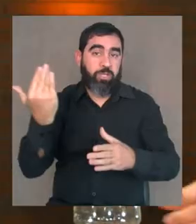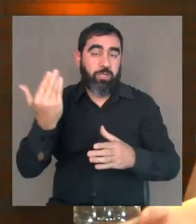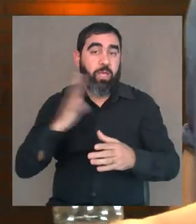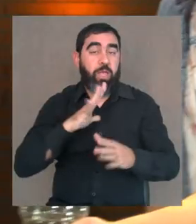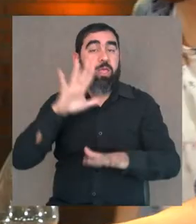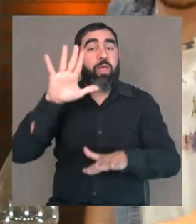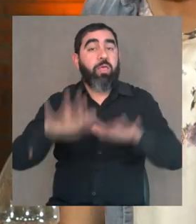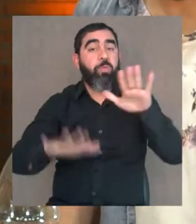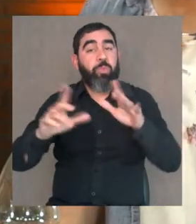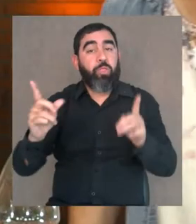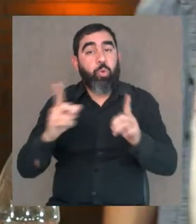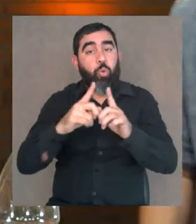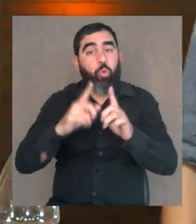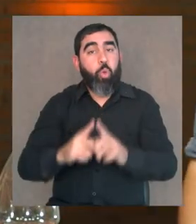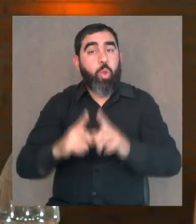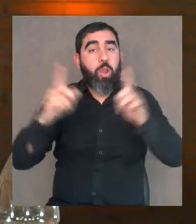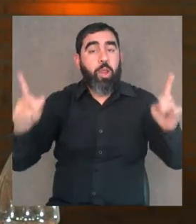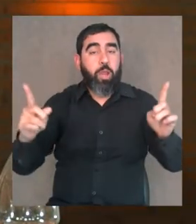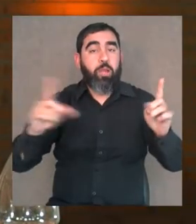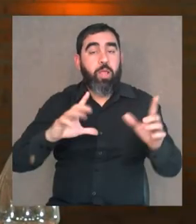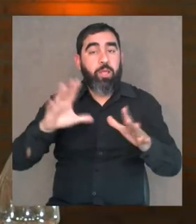Y cuando variamos entre corto y largo.